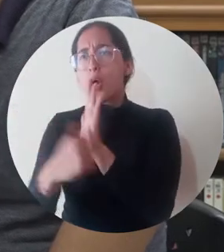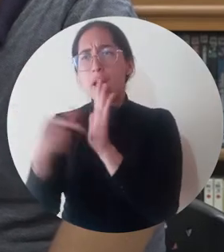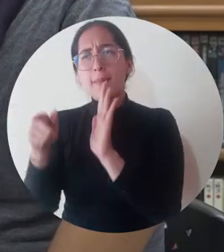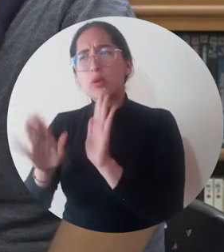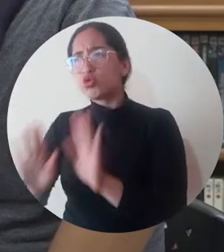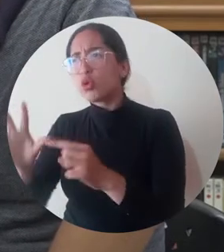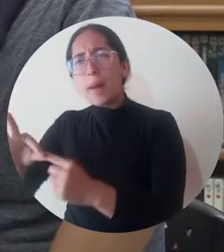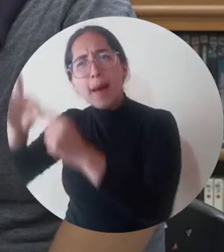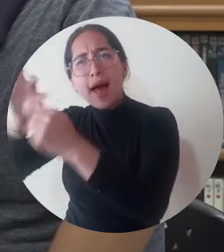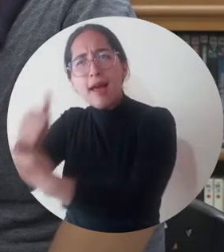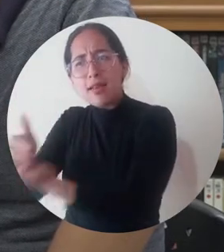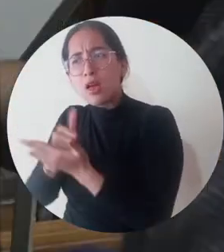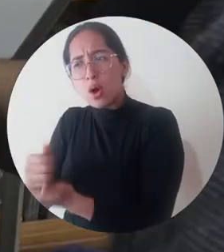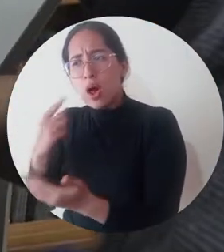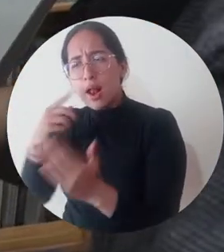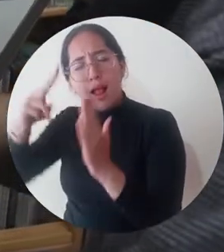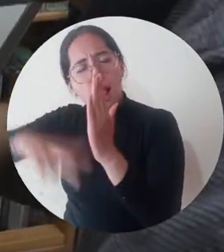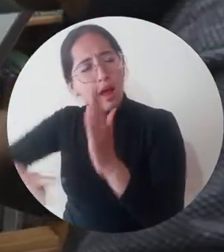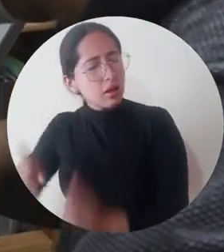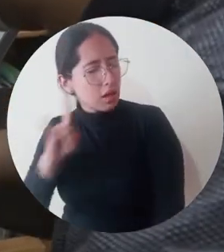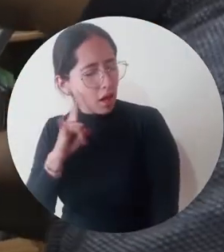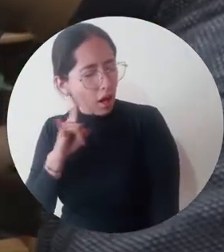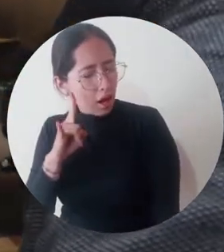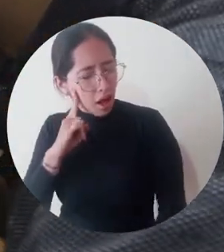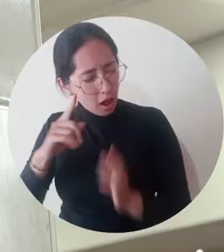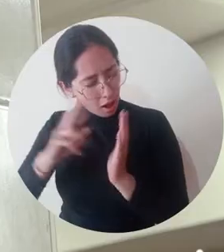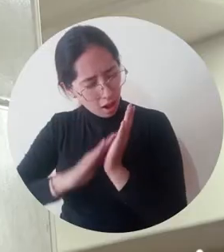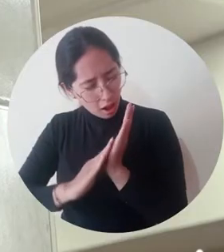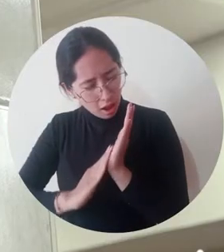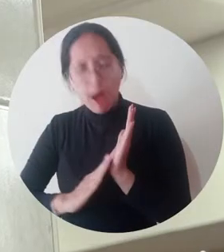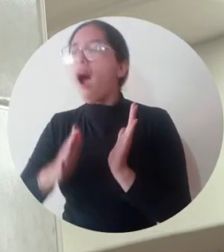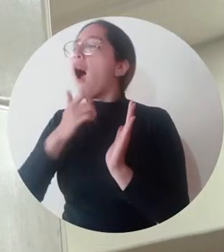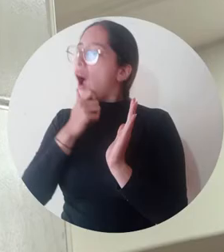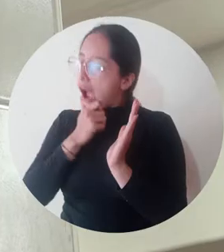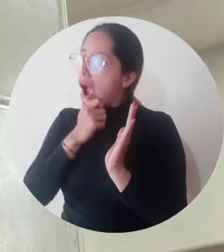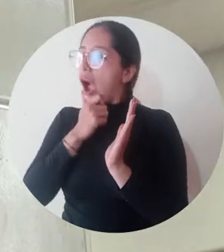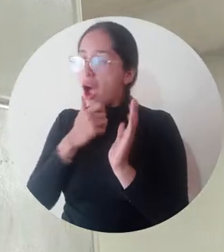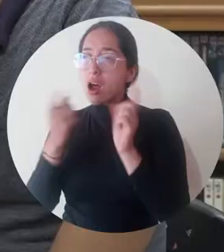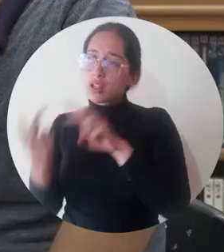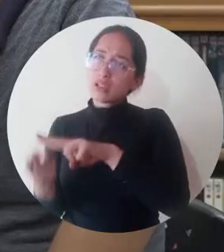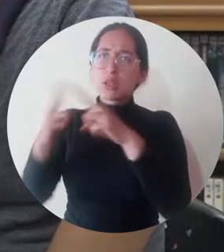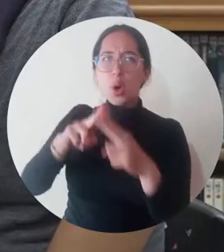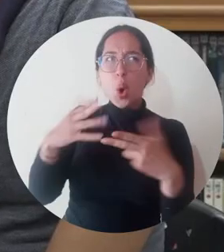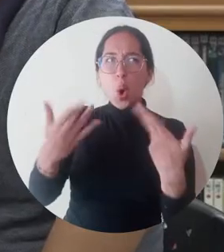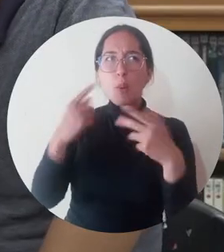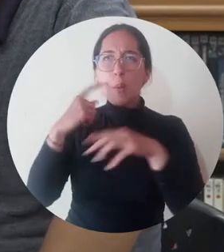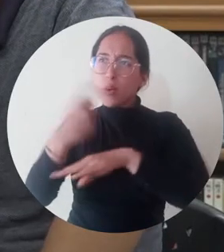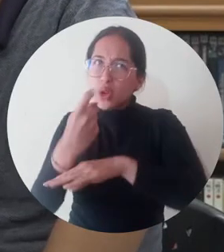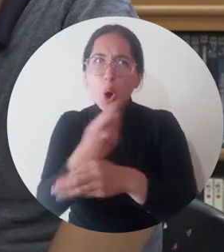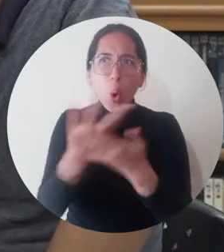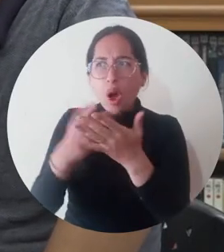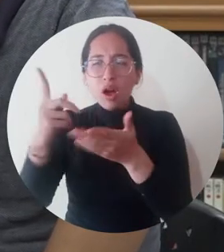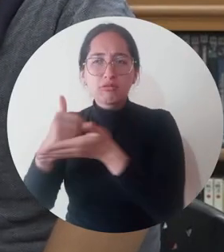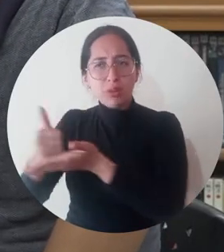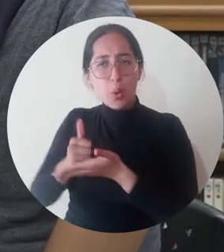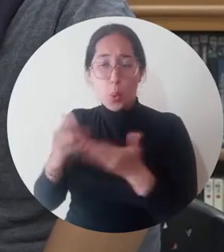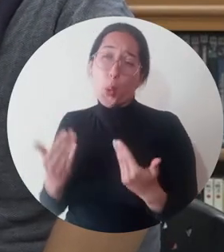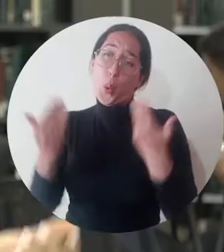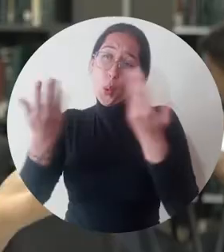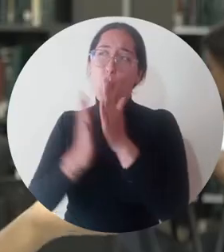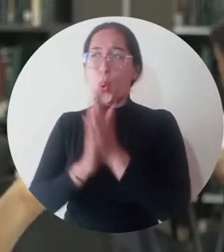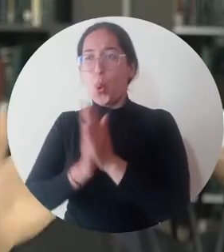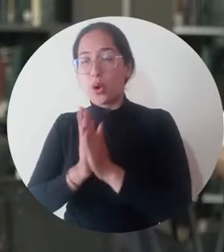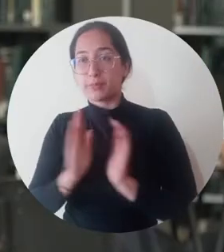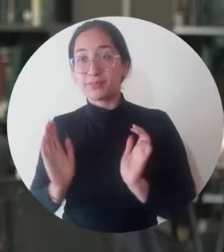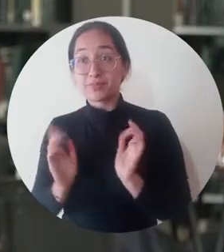especial que nos ayuda a leer, que nos ayuda a ubicar ciertos programas que a nosotros se nos dificulta.